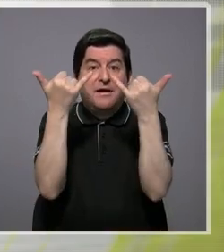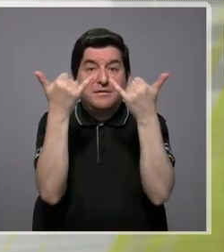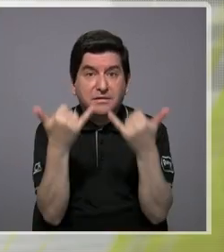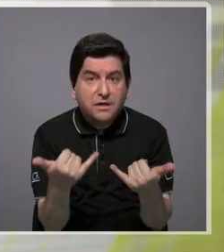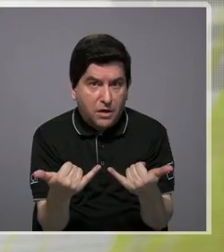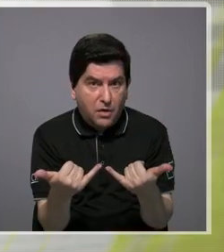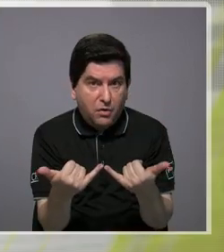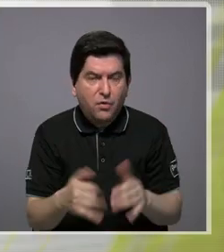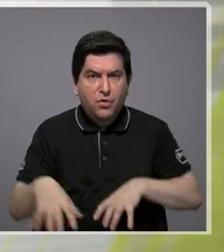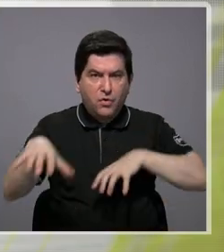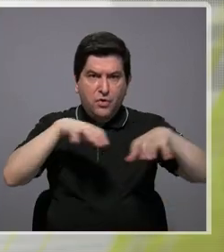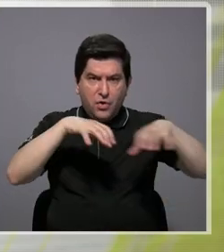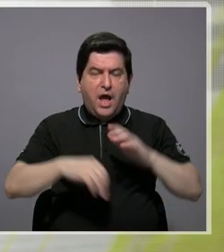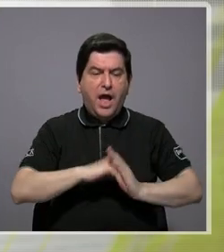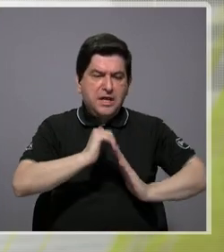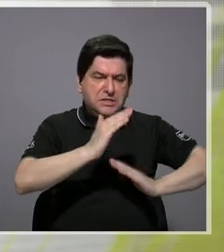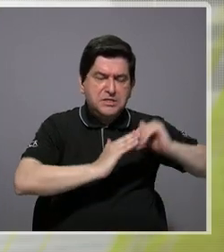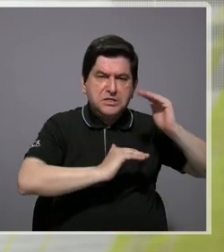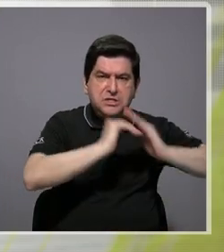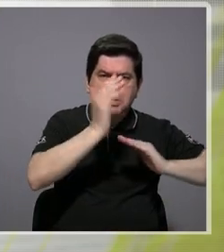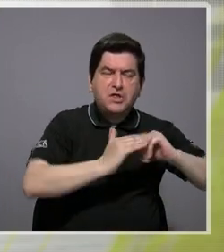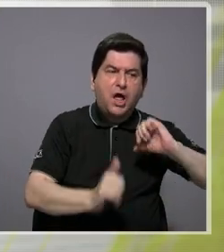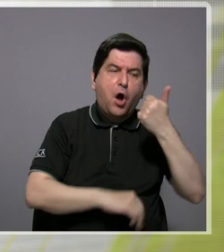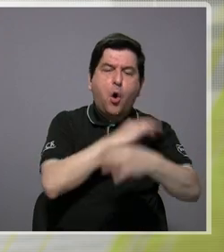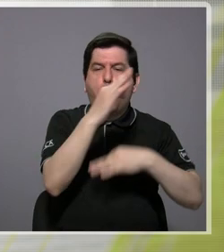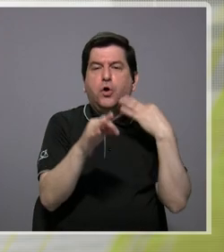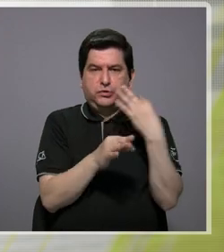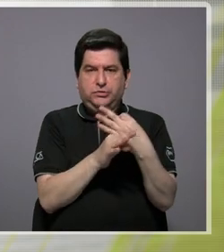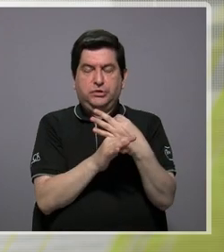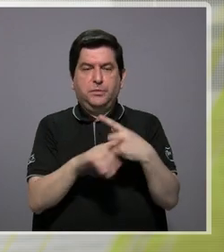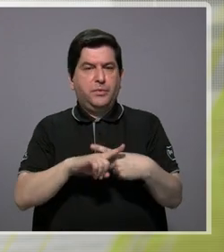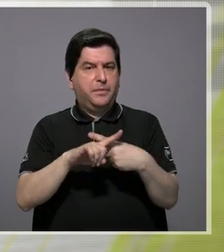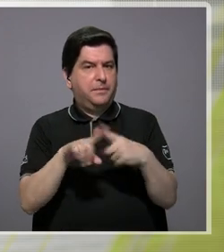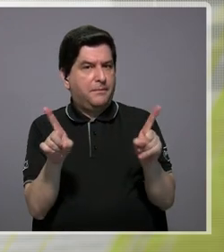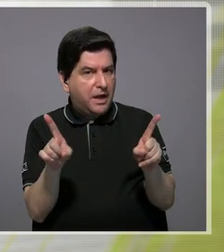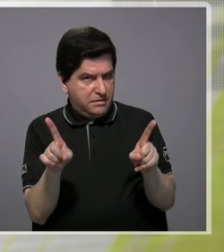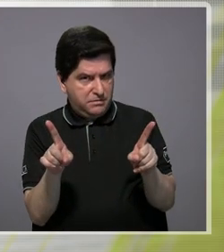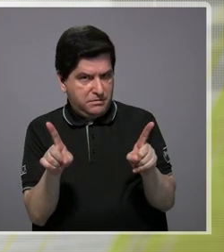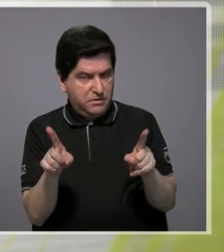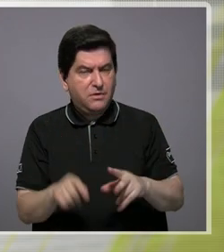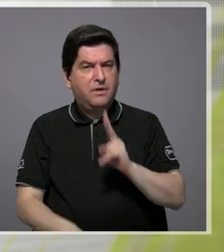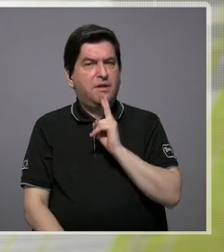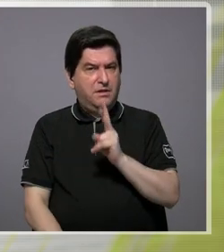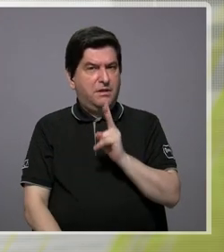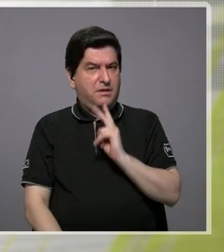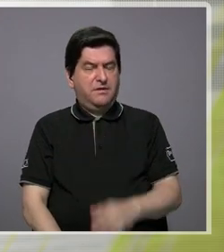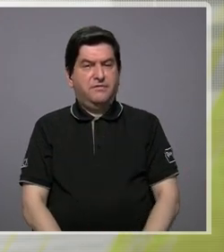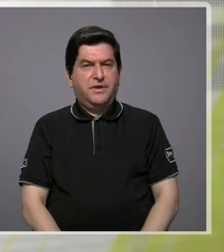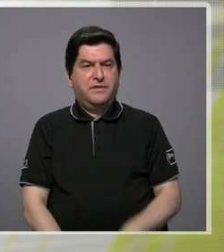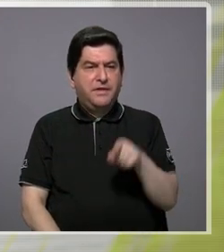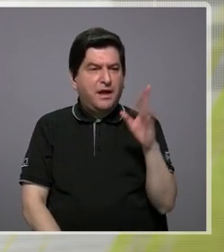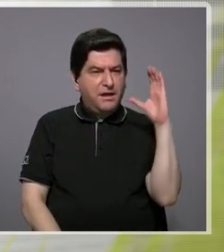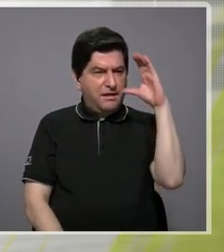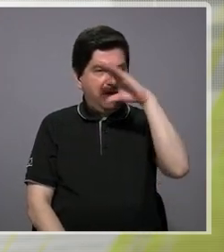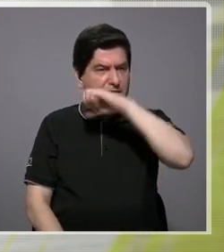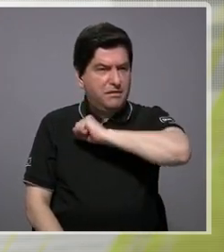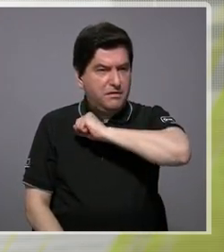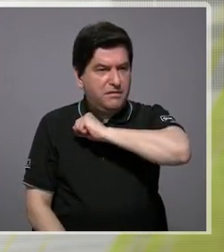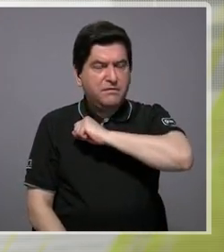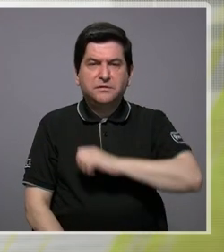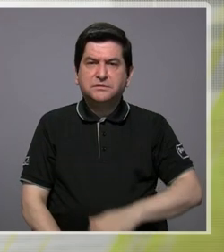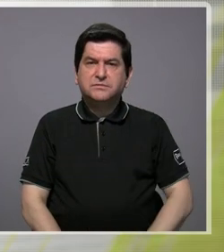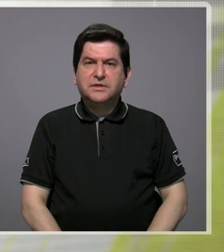a actividades de construcción y otro tipo de actividades, pero en realidad ahí vimos cómo habían,